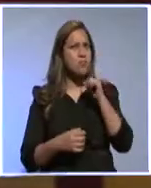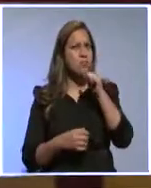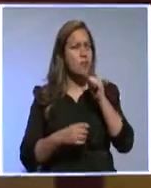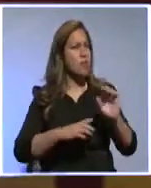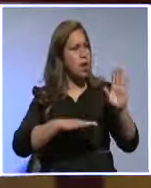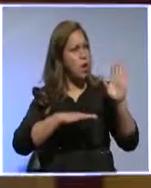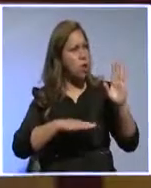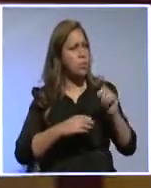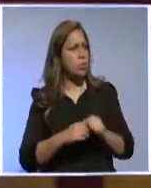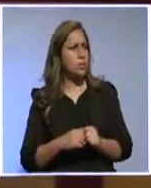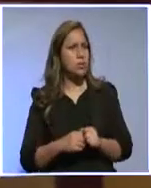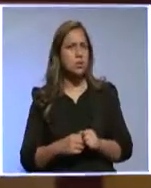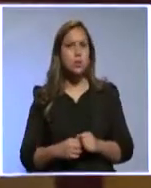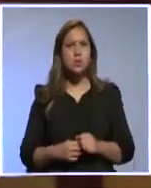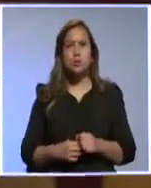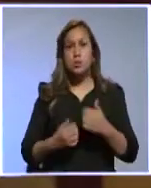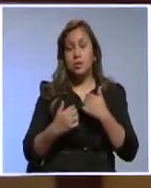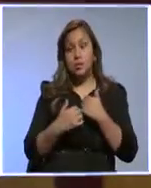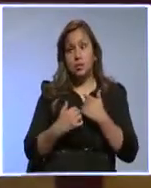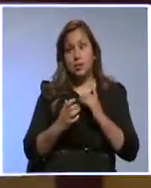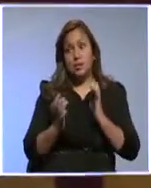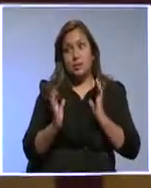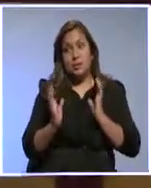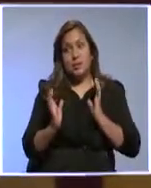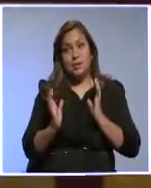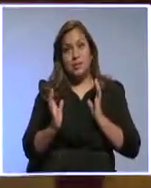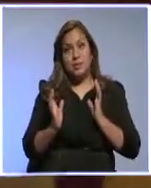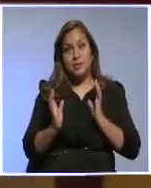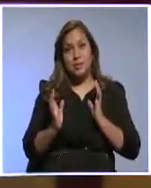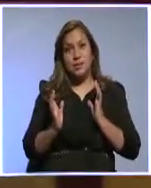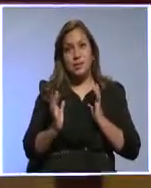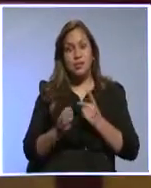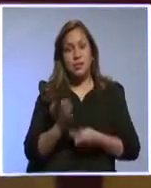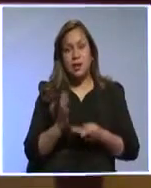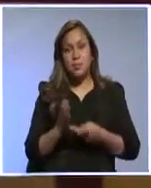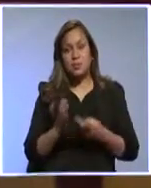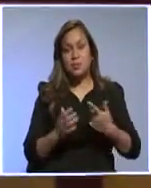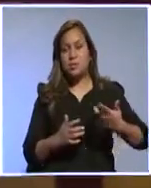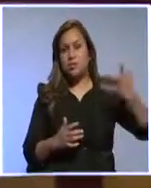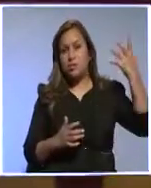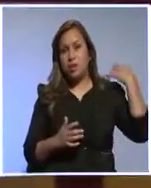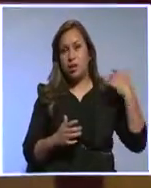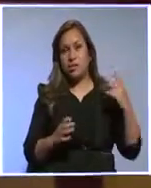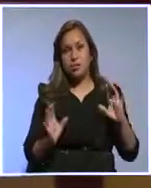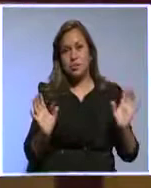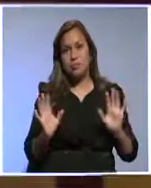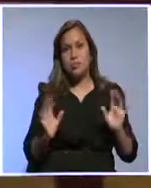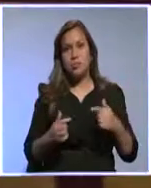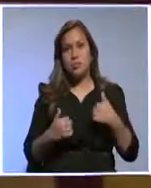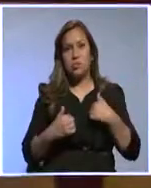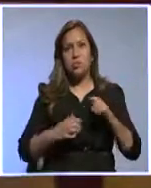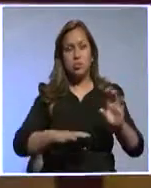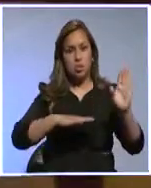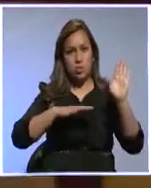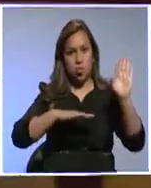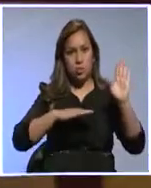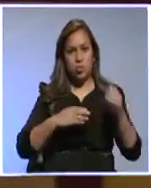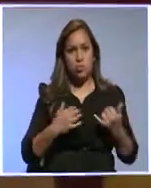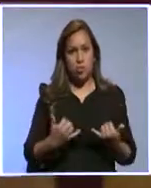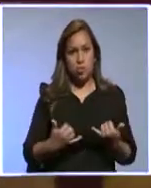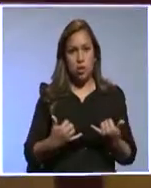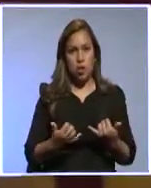La verdad que no podría decir qué cosa pasó en el pasado. Yo lo que te puedo decir es el compromiso que nosotros estamos